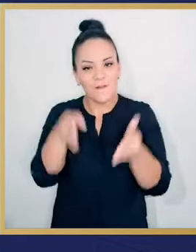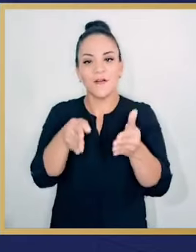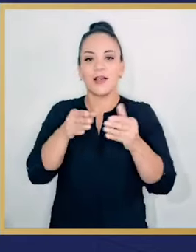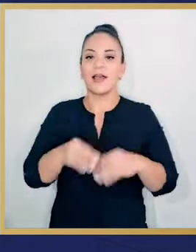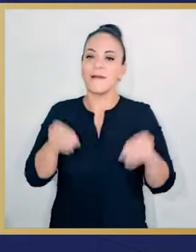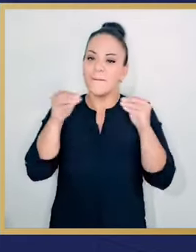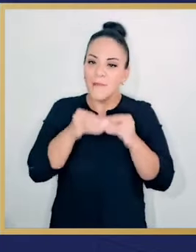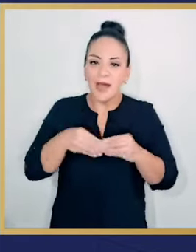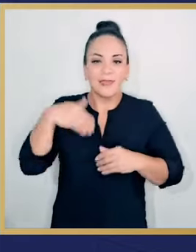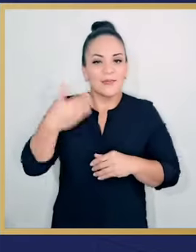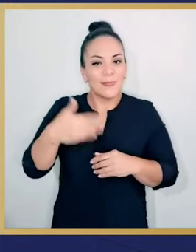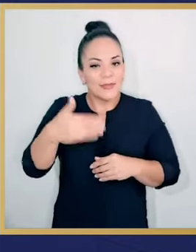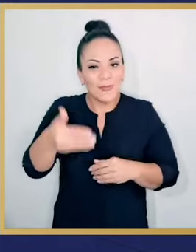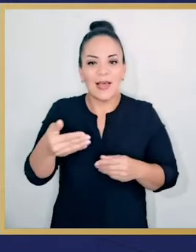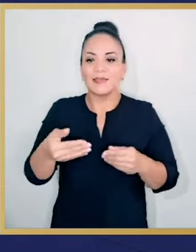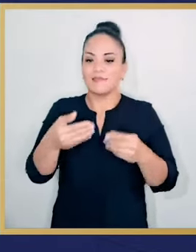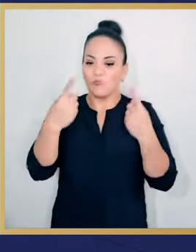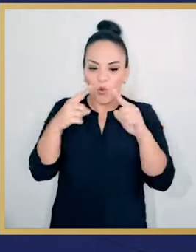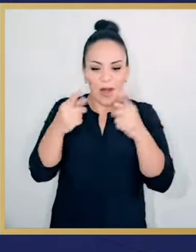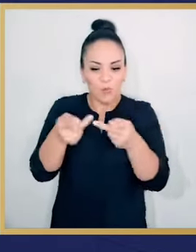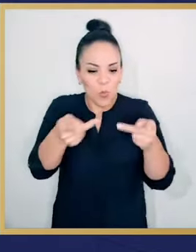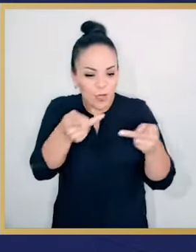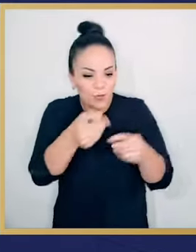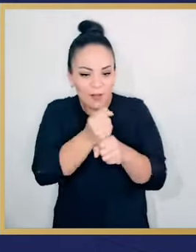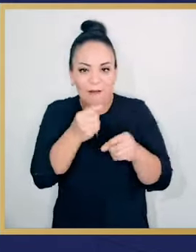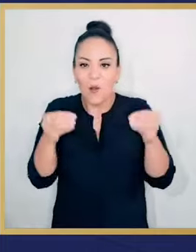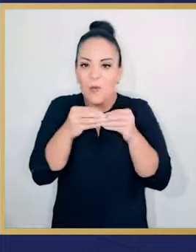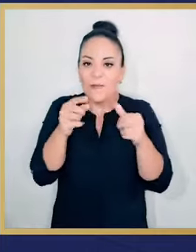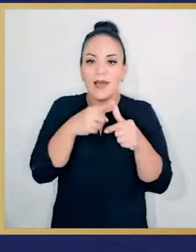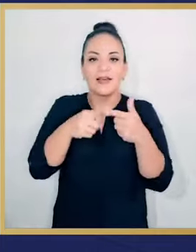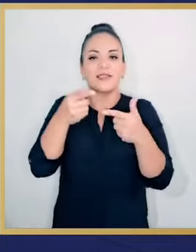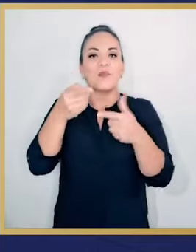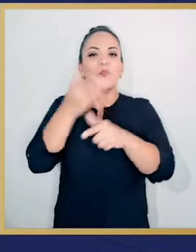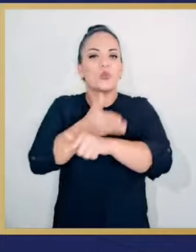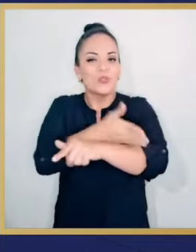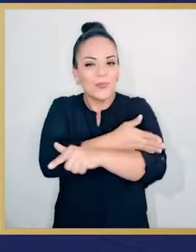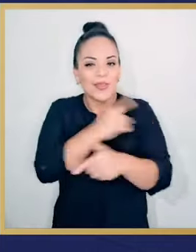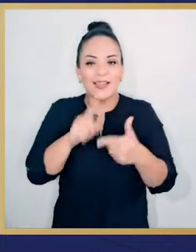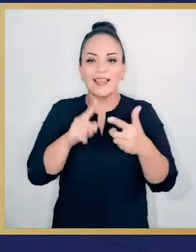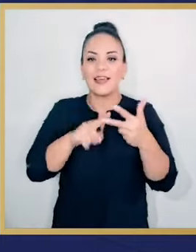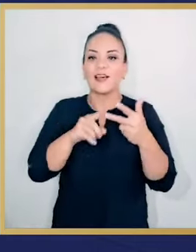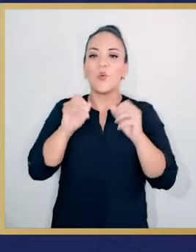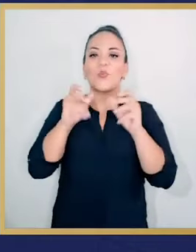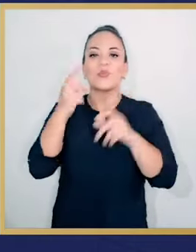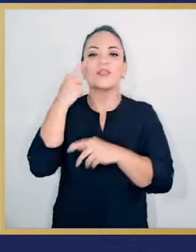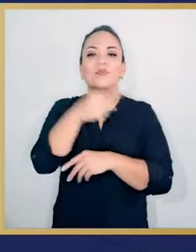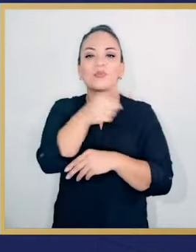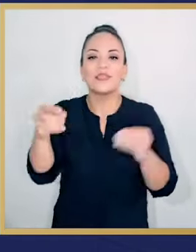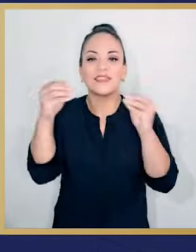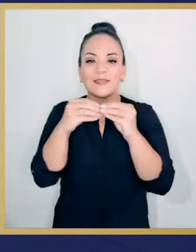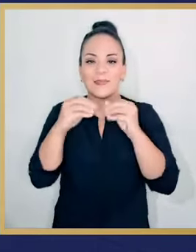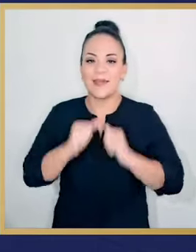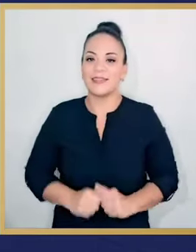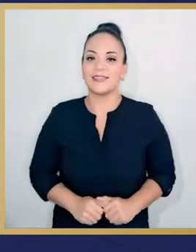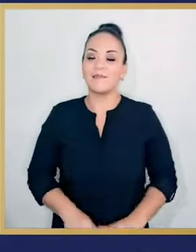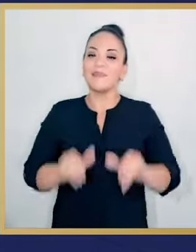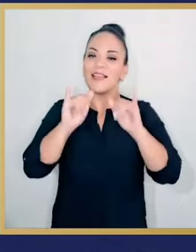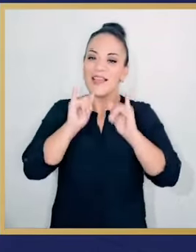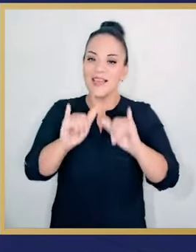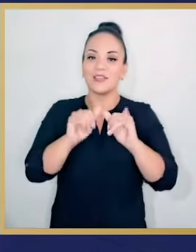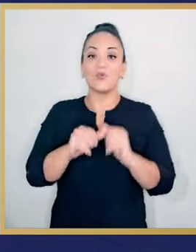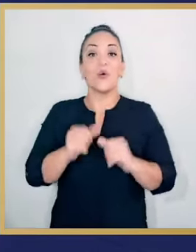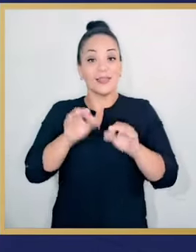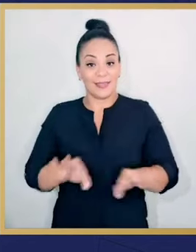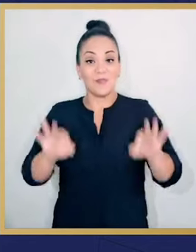enfocados en generar cada vez más empleo, más prosperidad, más oportunidades para ustedes.